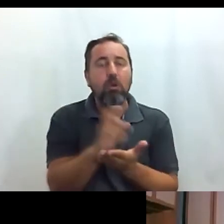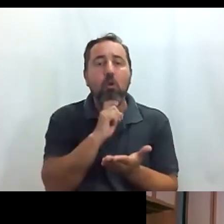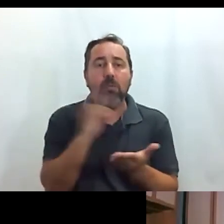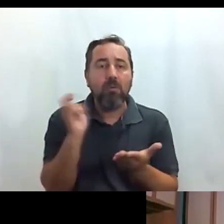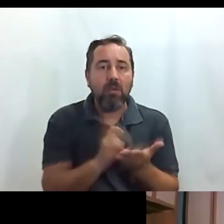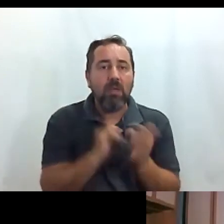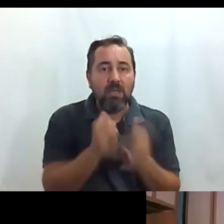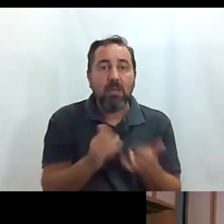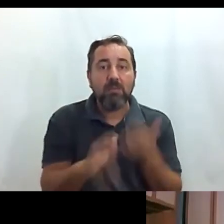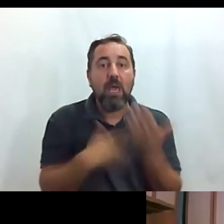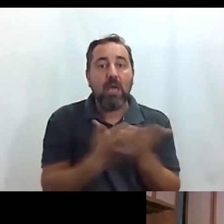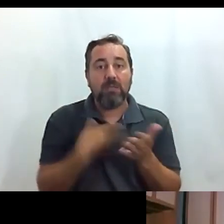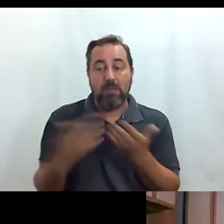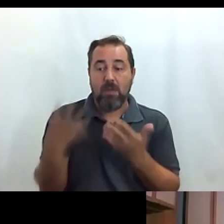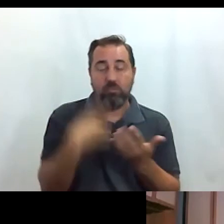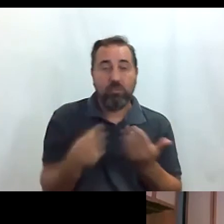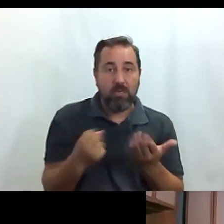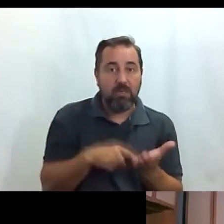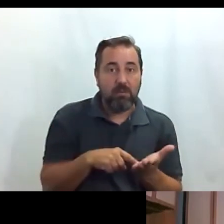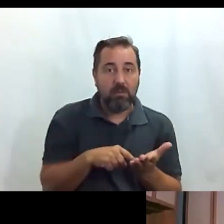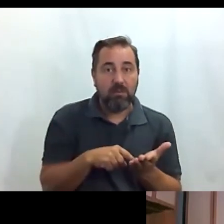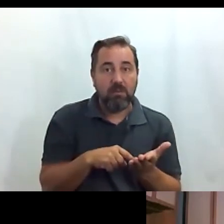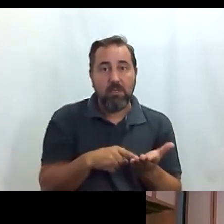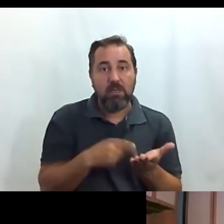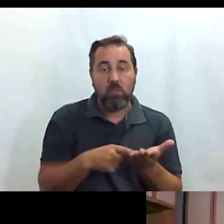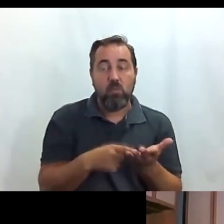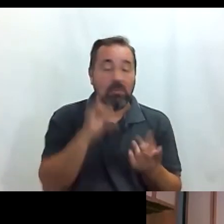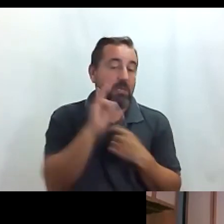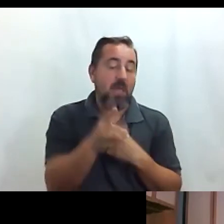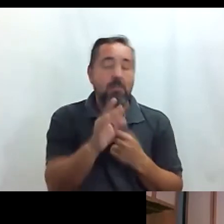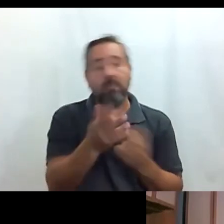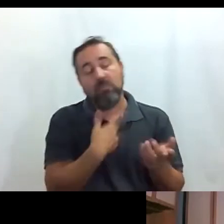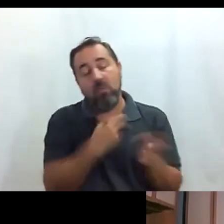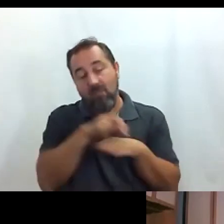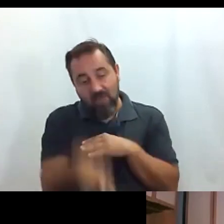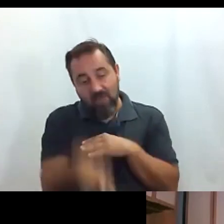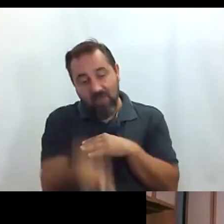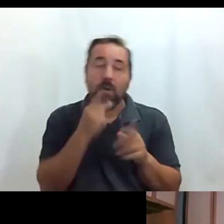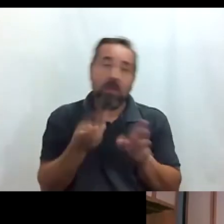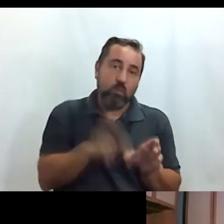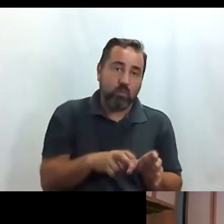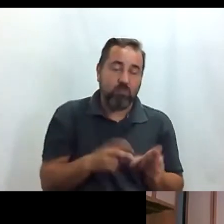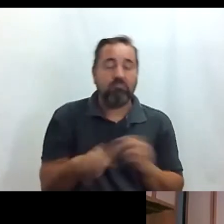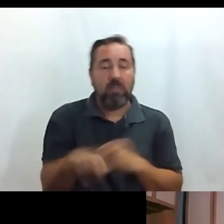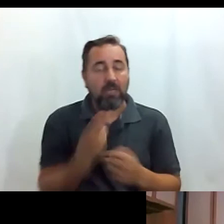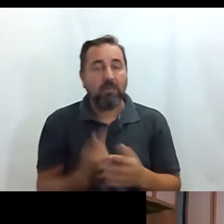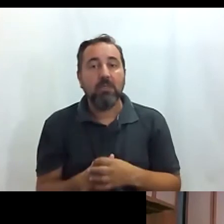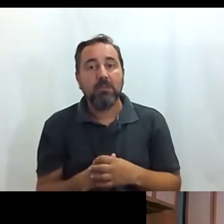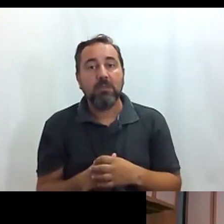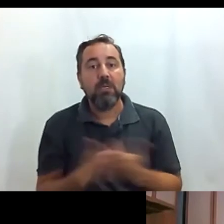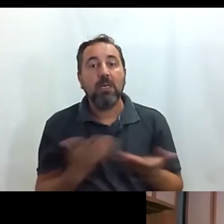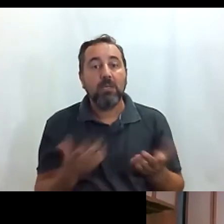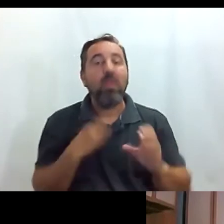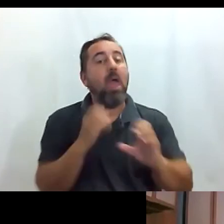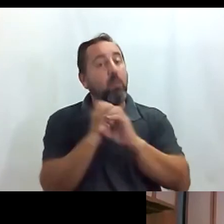llegan al destino para buscarte pues te te llaman para que bajes o para que estés preparado entonces el